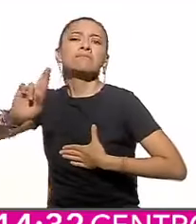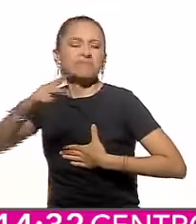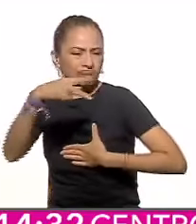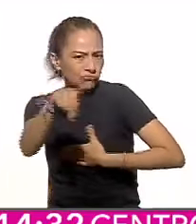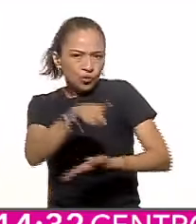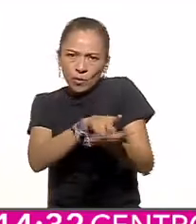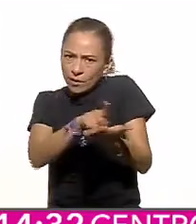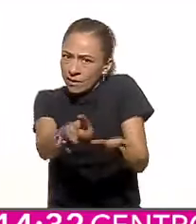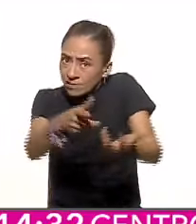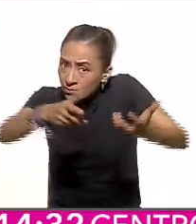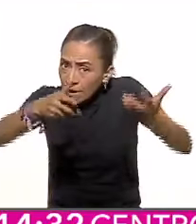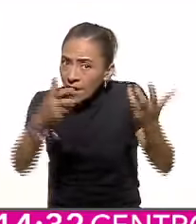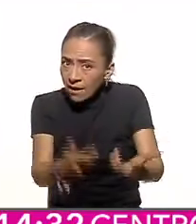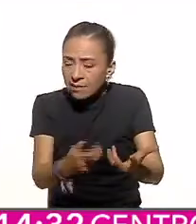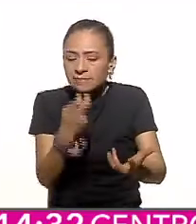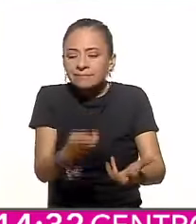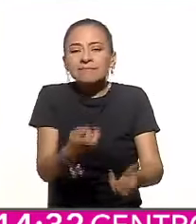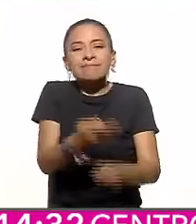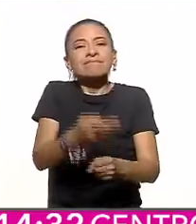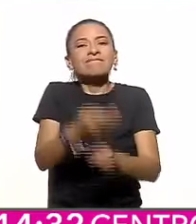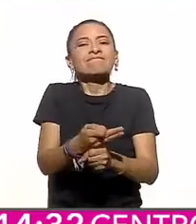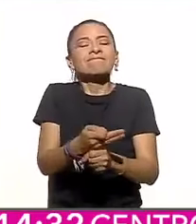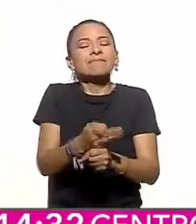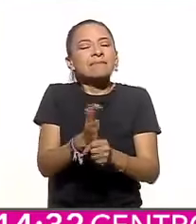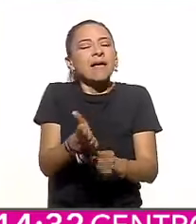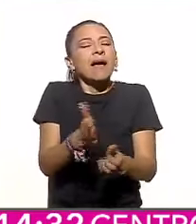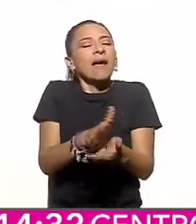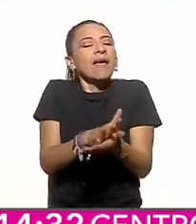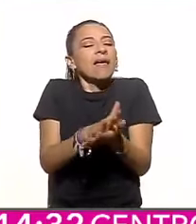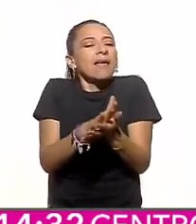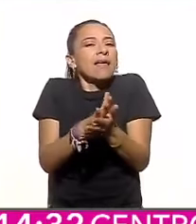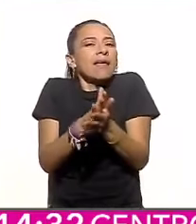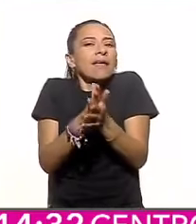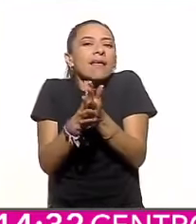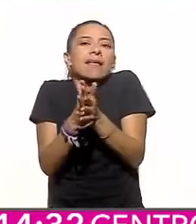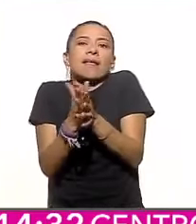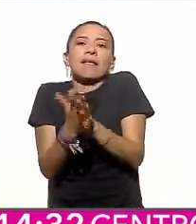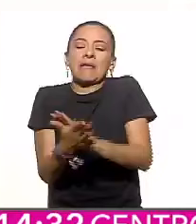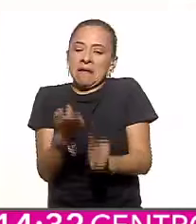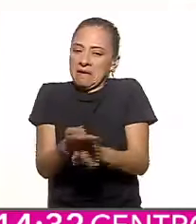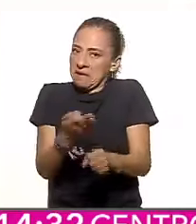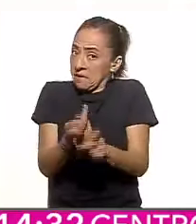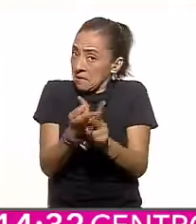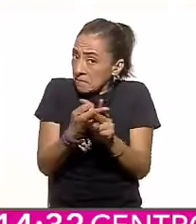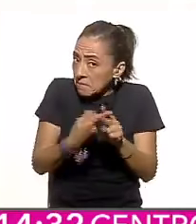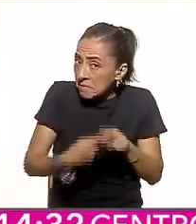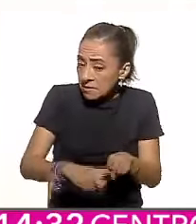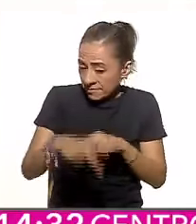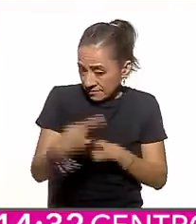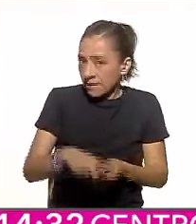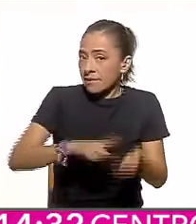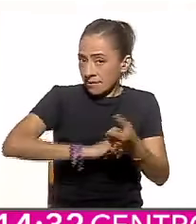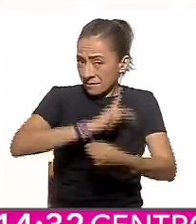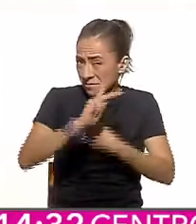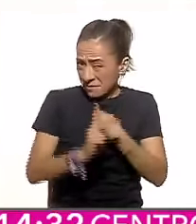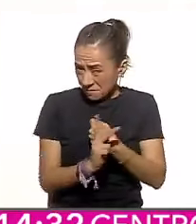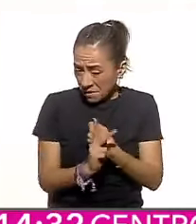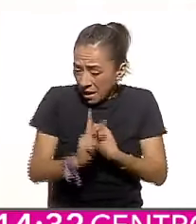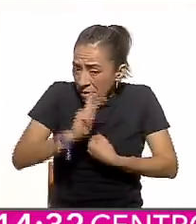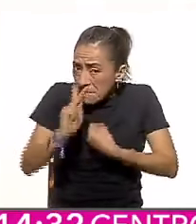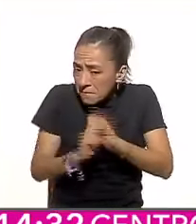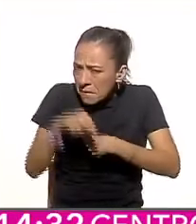transformación que apenas comienza en un país en el que la monstruosa desigualdad social,